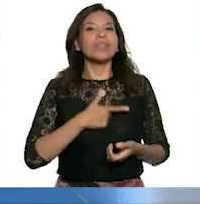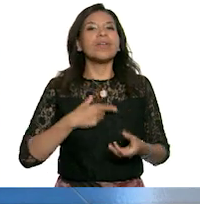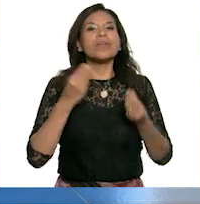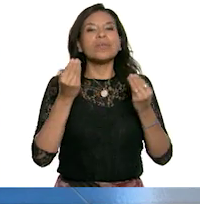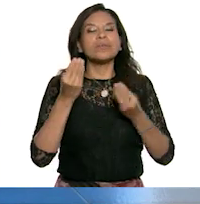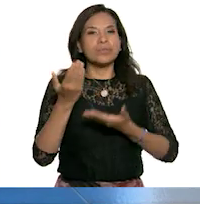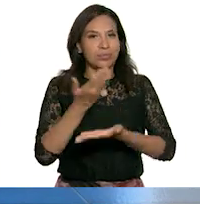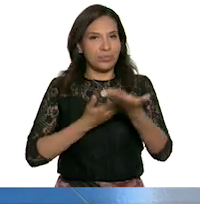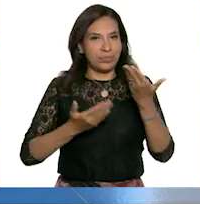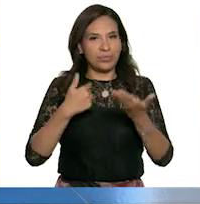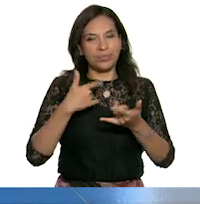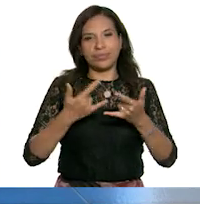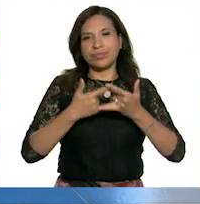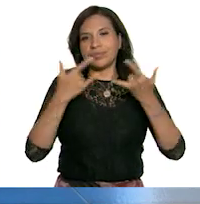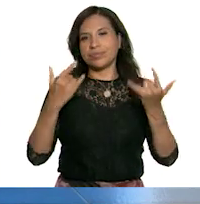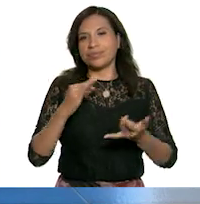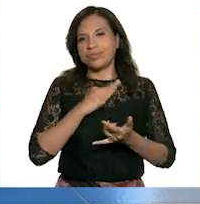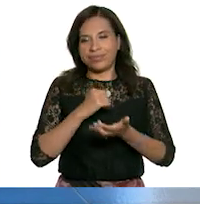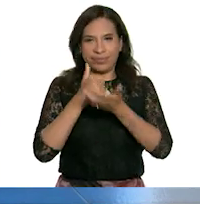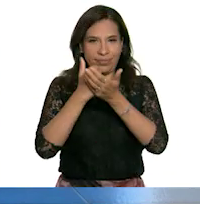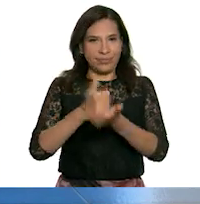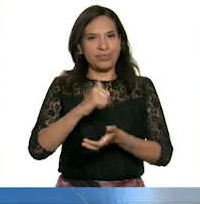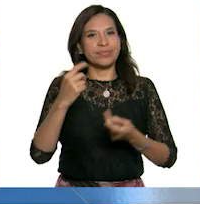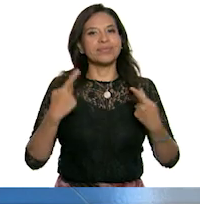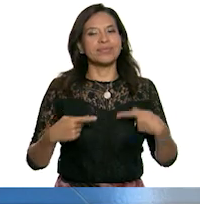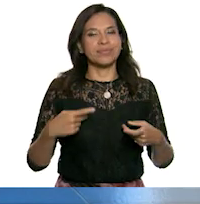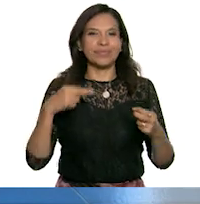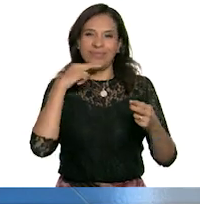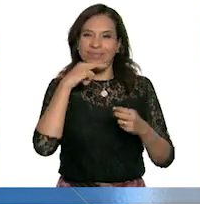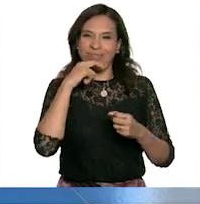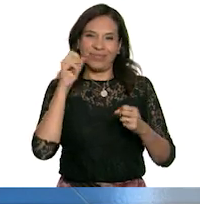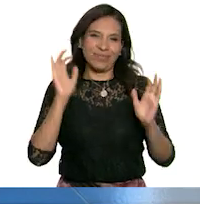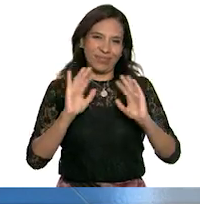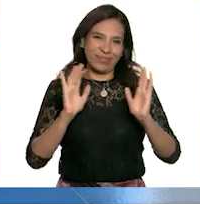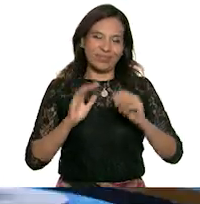mucho compartir mis historias y poder ayudar a otros. ¡Hasta pronto!